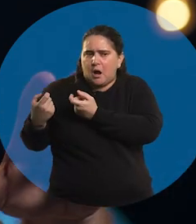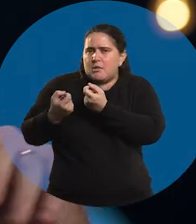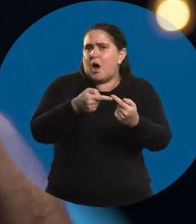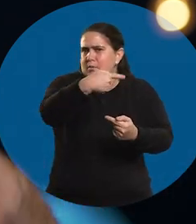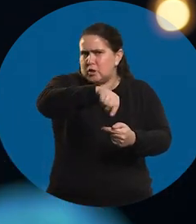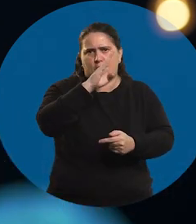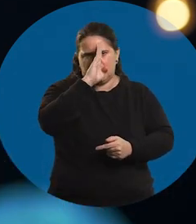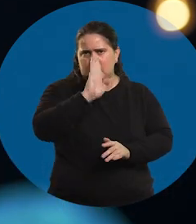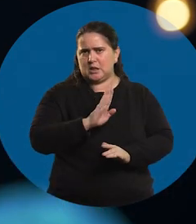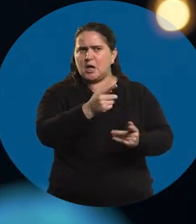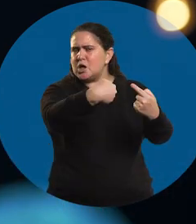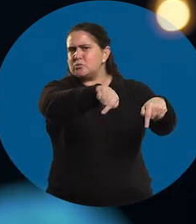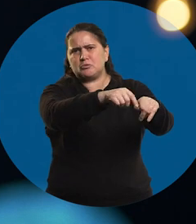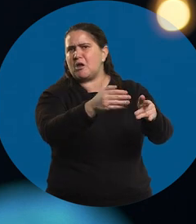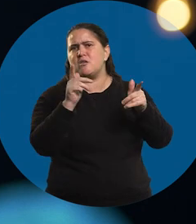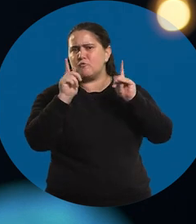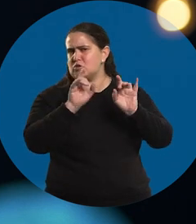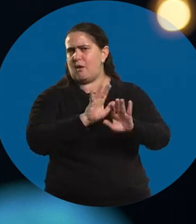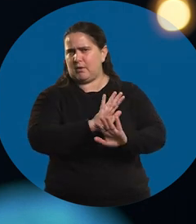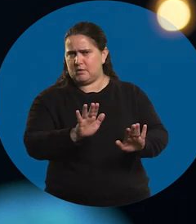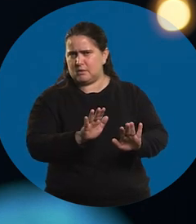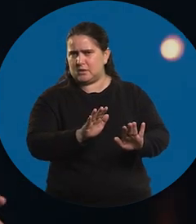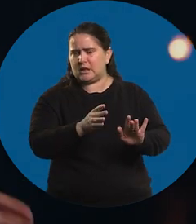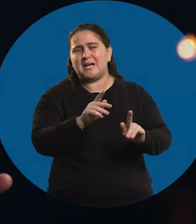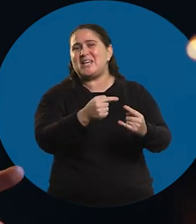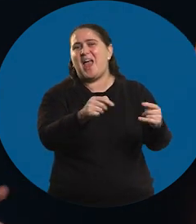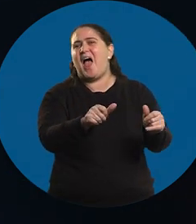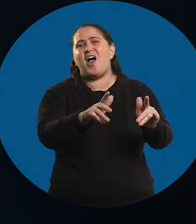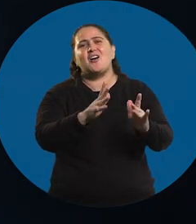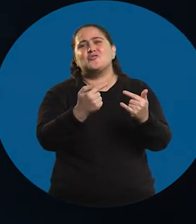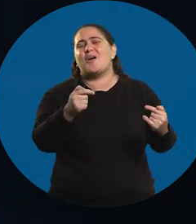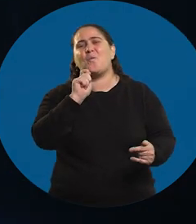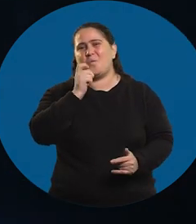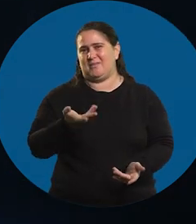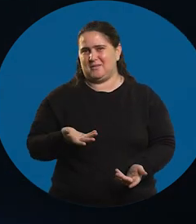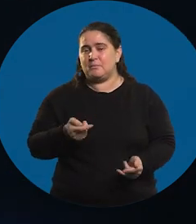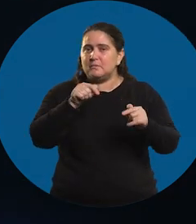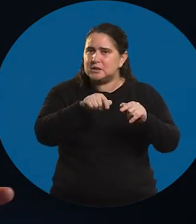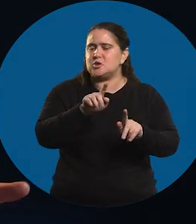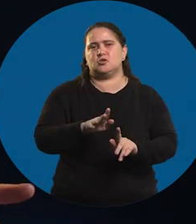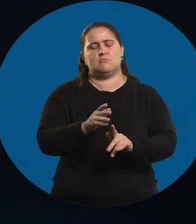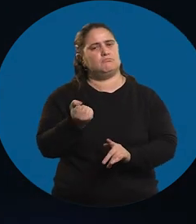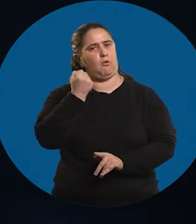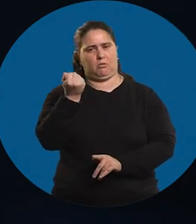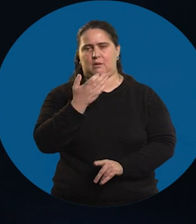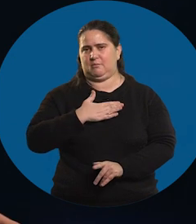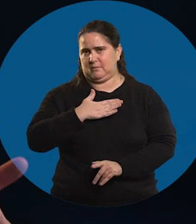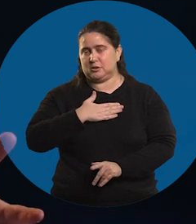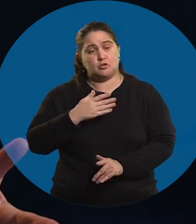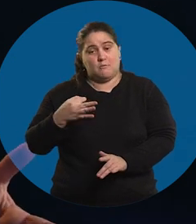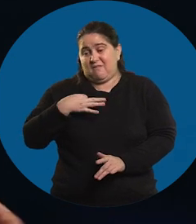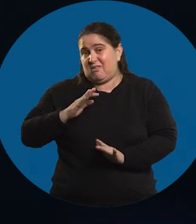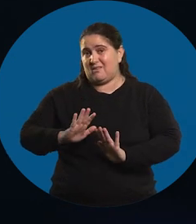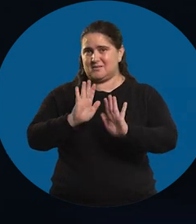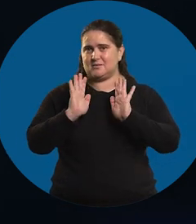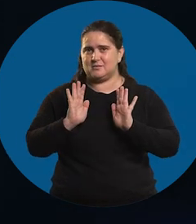ellos aprendan, que ellos disfruten nada más y que hagan lo que les gusta. Para mí eso es fundamental, es lo que